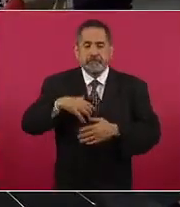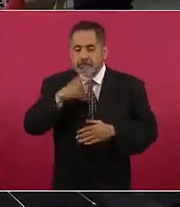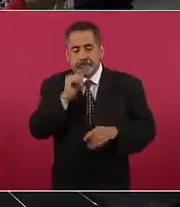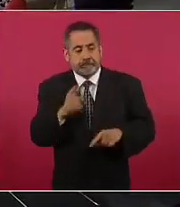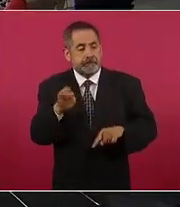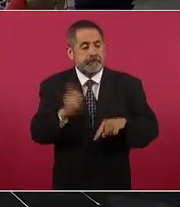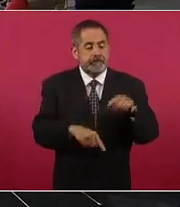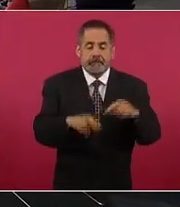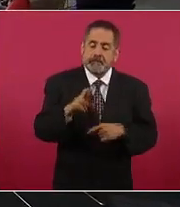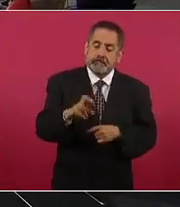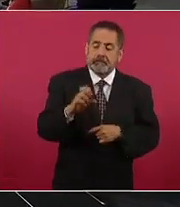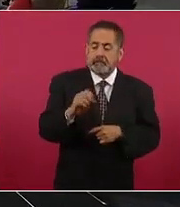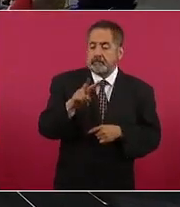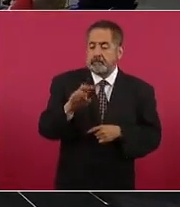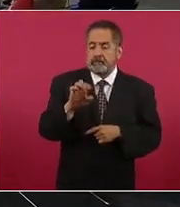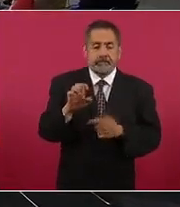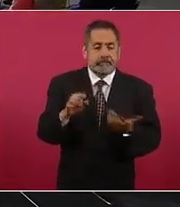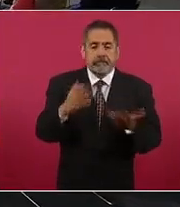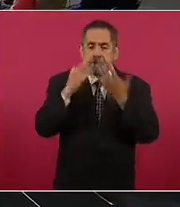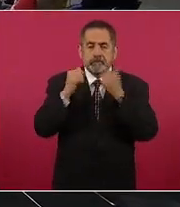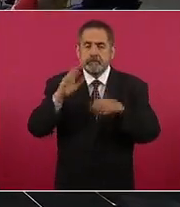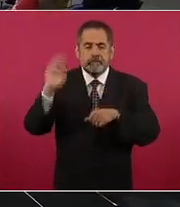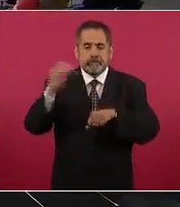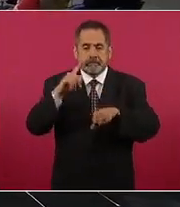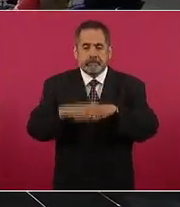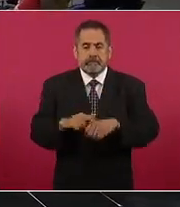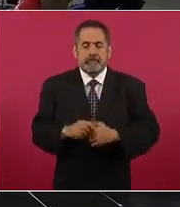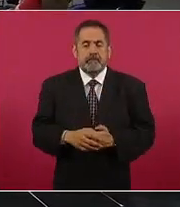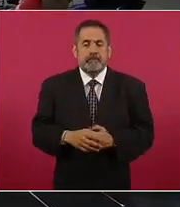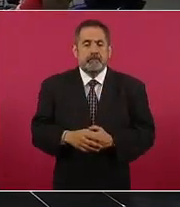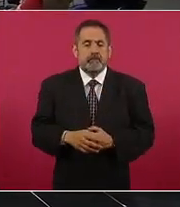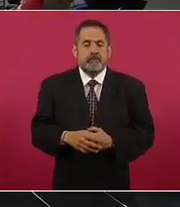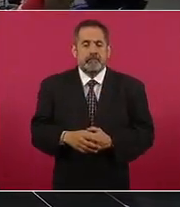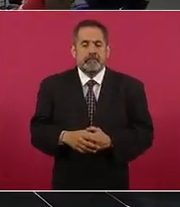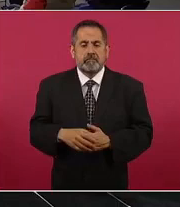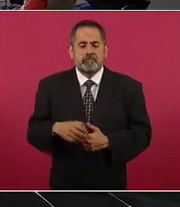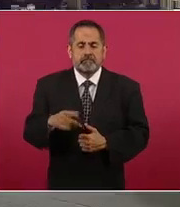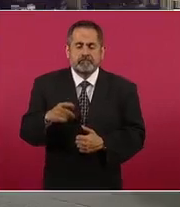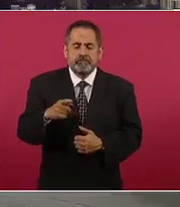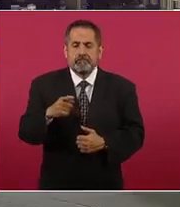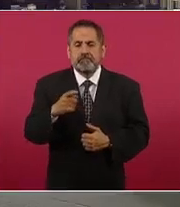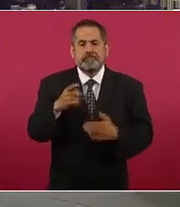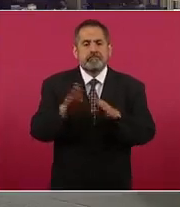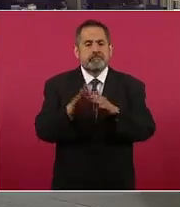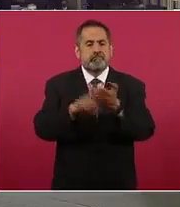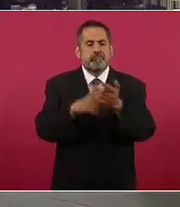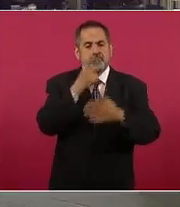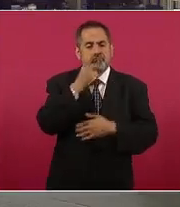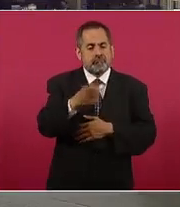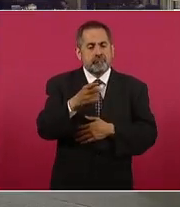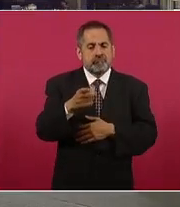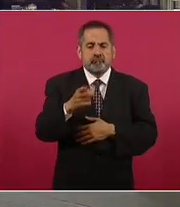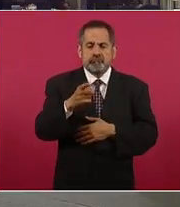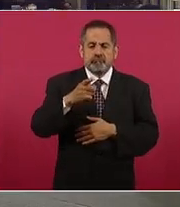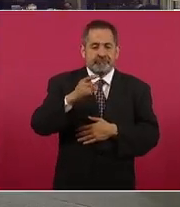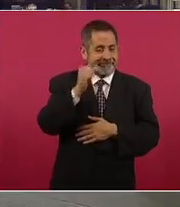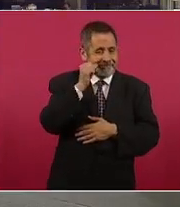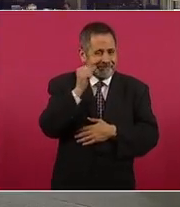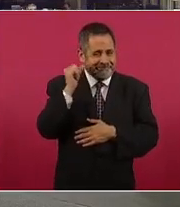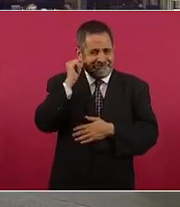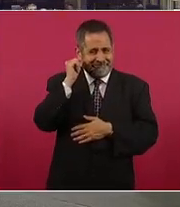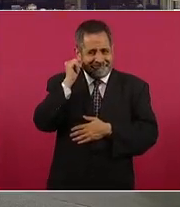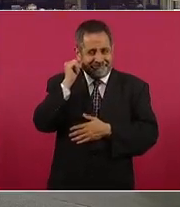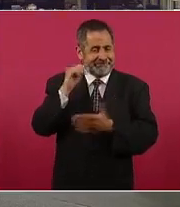corresponda al nivel federal. Muchas gracias. Muchas gracias. Mientras esto sucede, nos han reportado que todavía el día de ayer